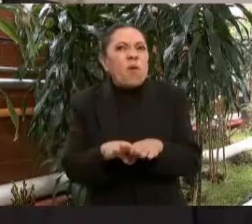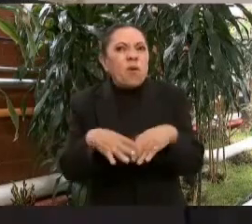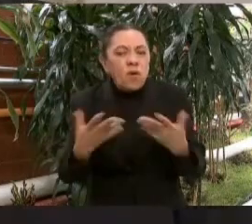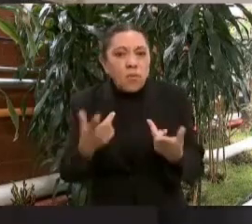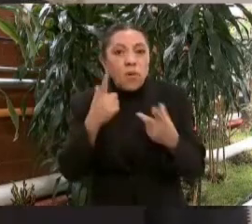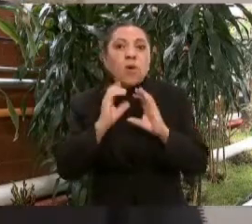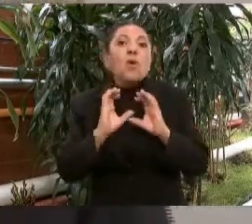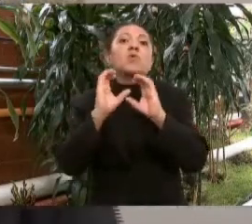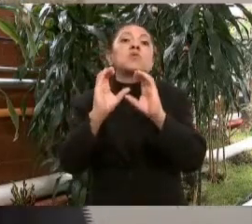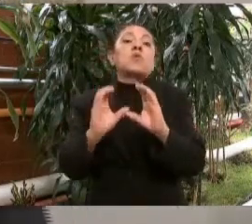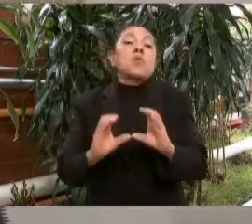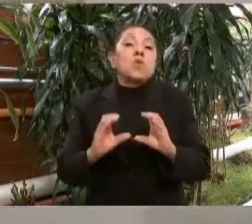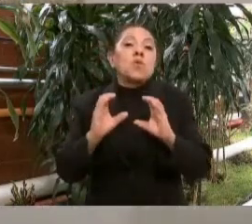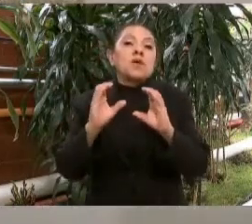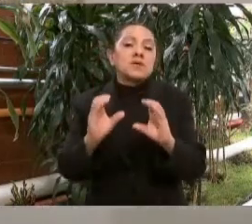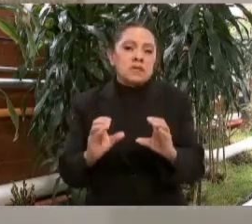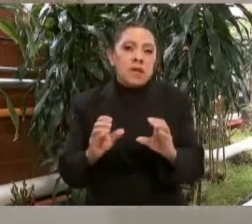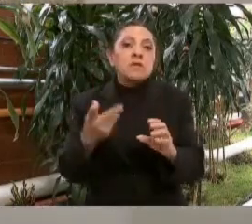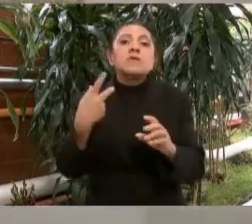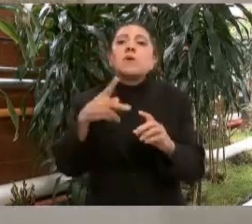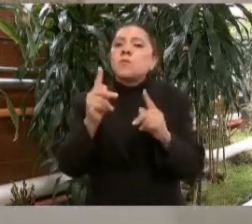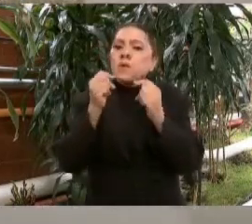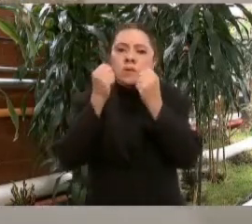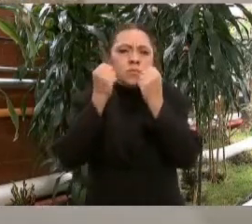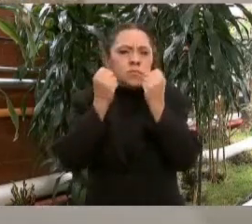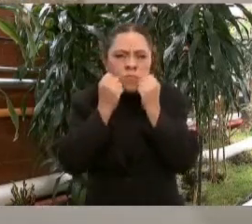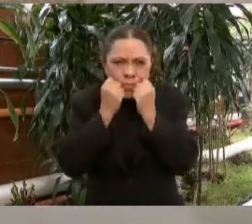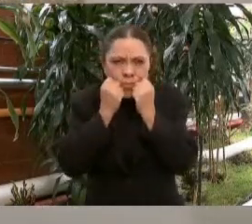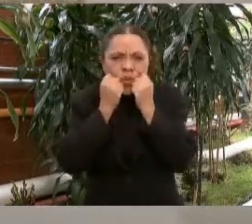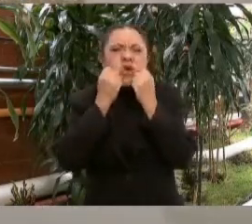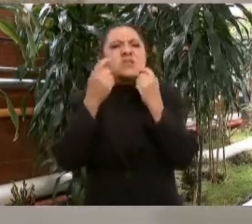de todas maneras, de todas formas,